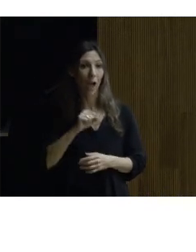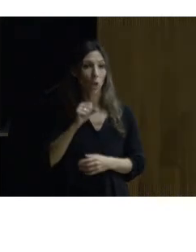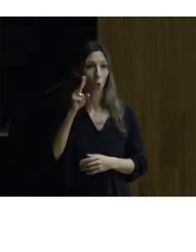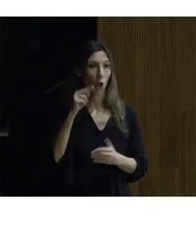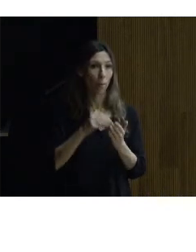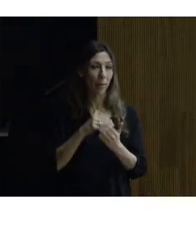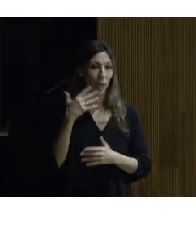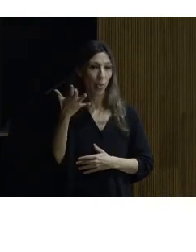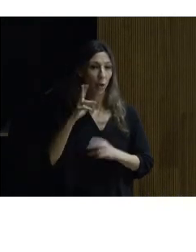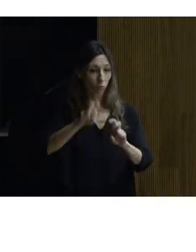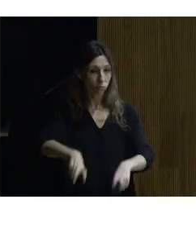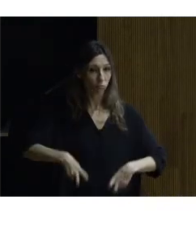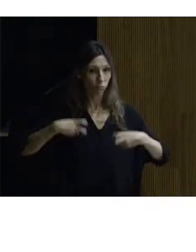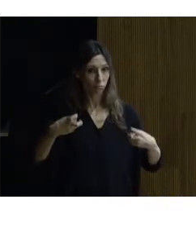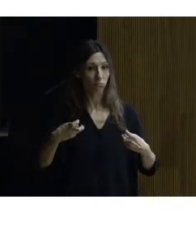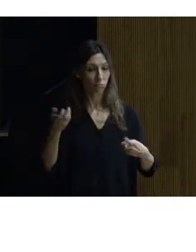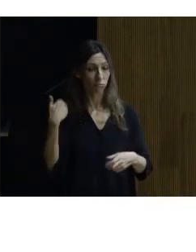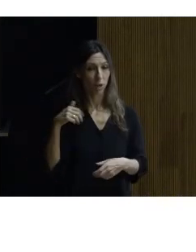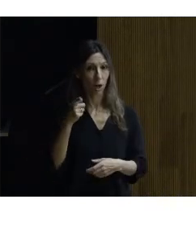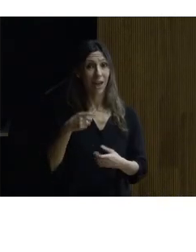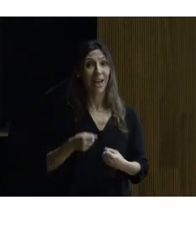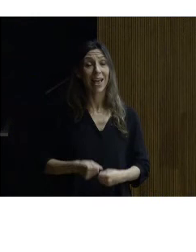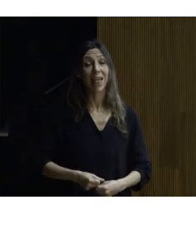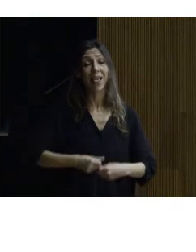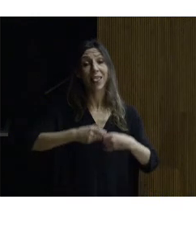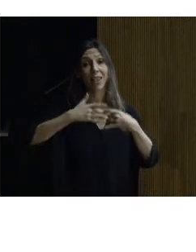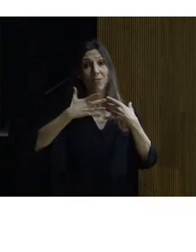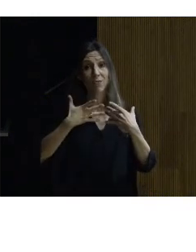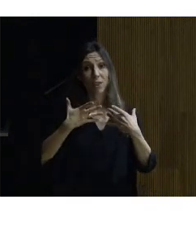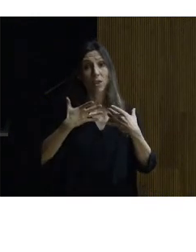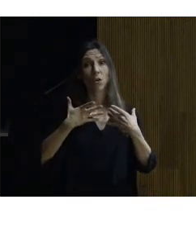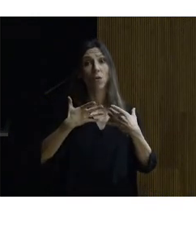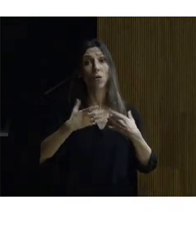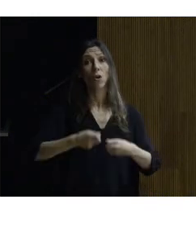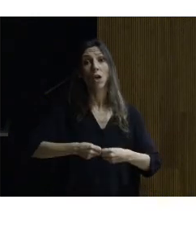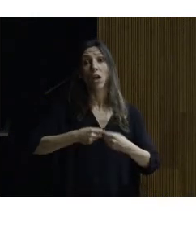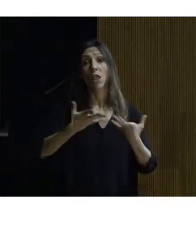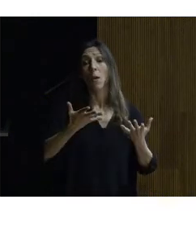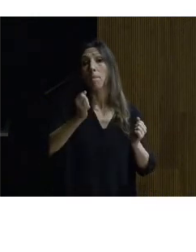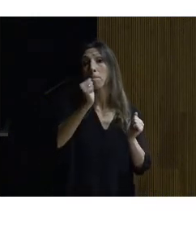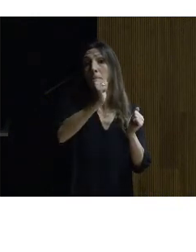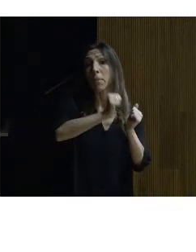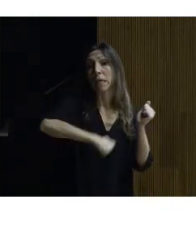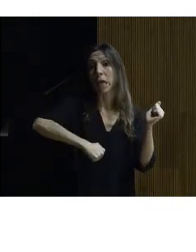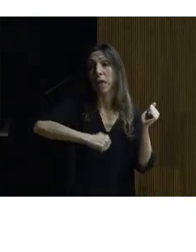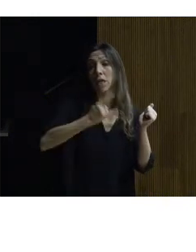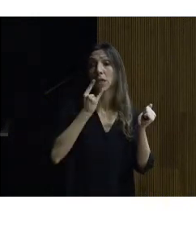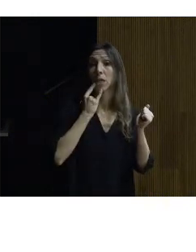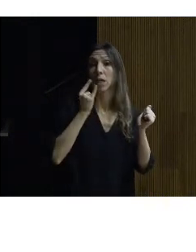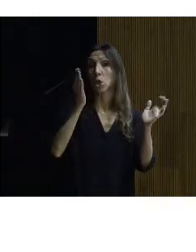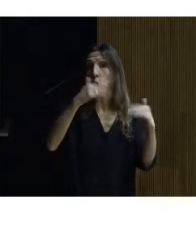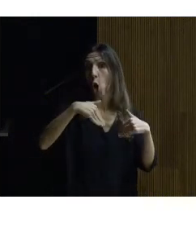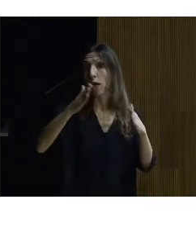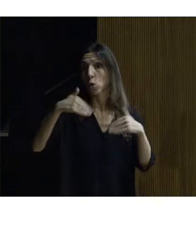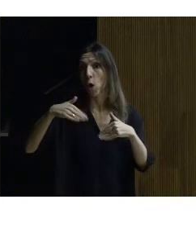lo que teníamos es un edificio en el que no hay absolutamente nada de metal lo cual hace muy feliz